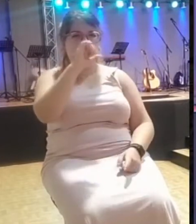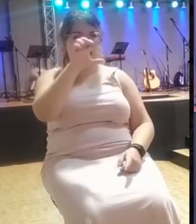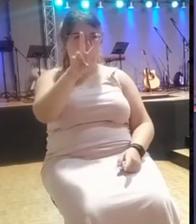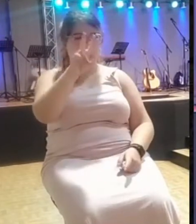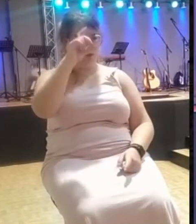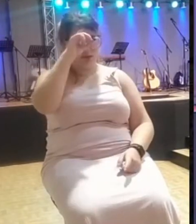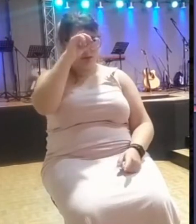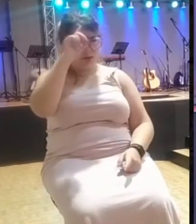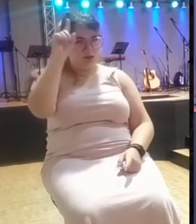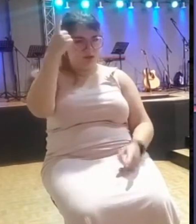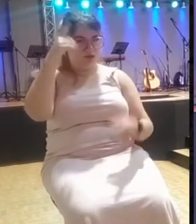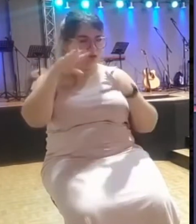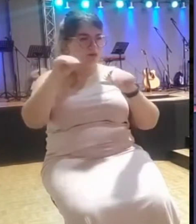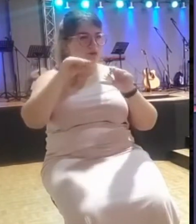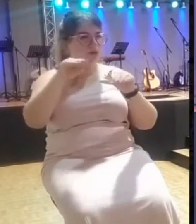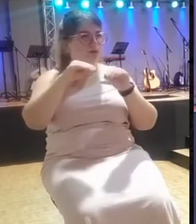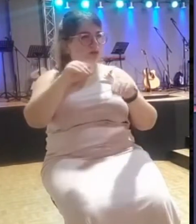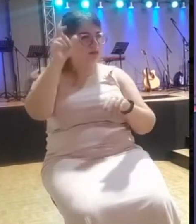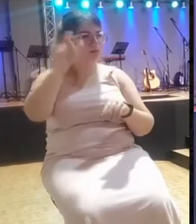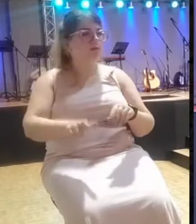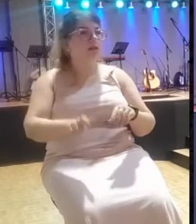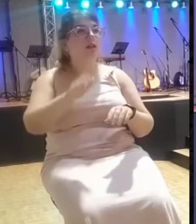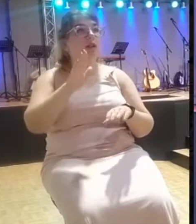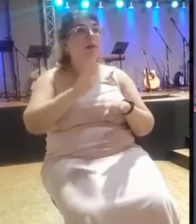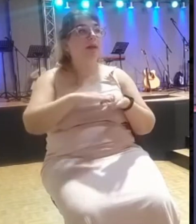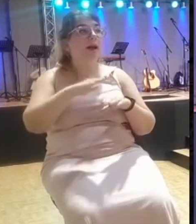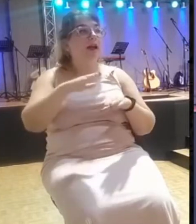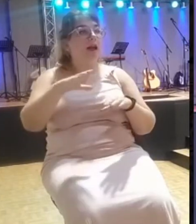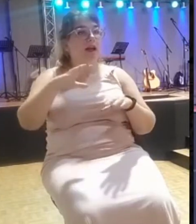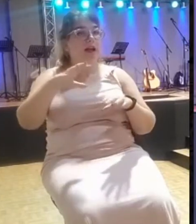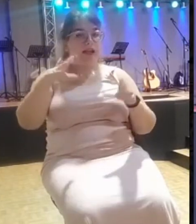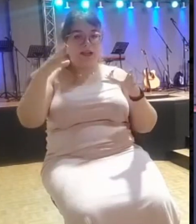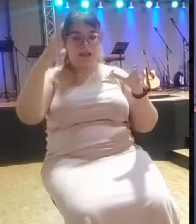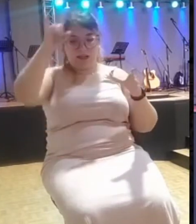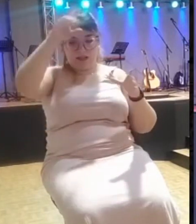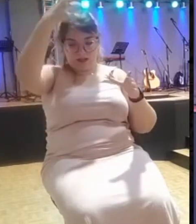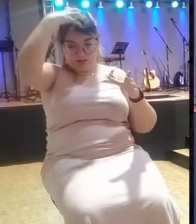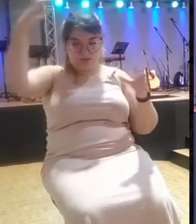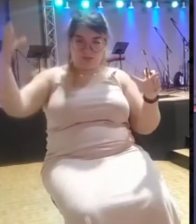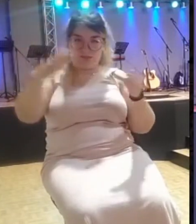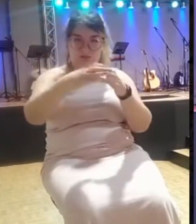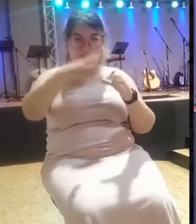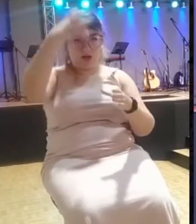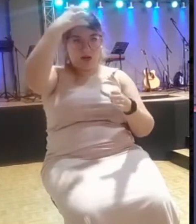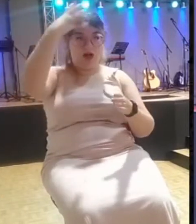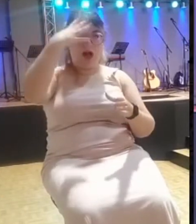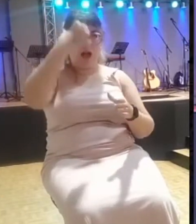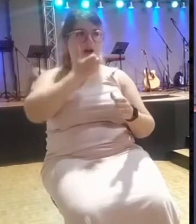Dios le utiliza para destruir el reinado de Acat, y a esta mujer, dice que ella se